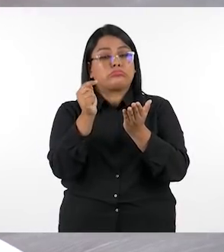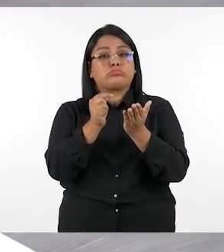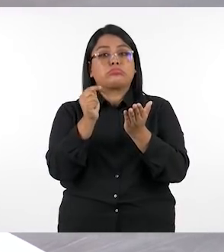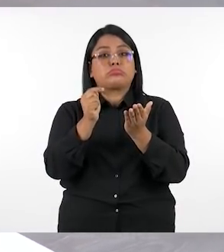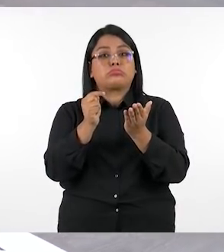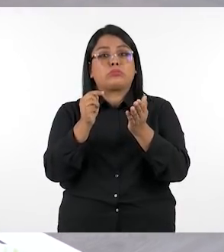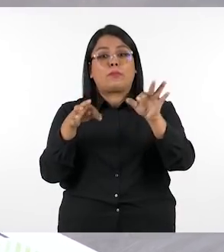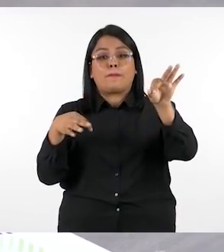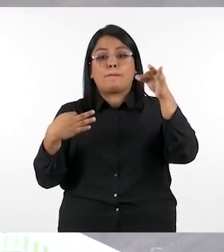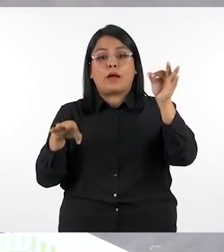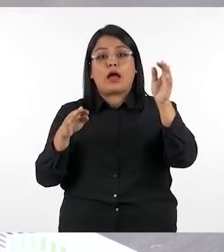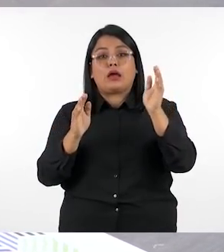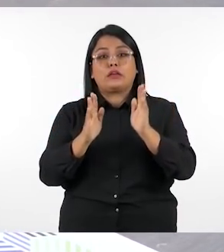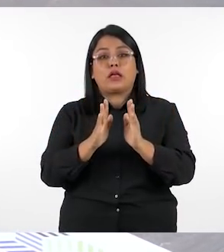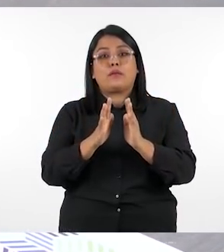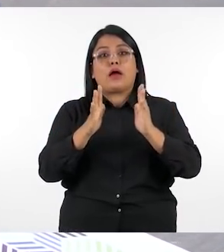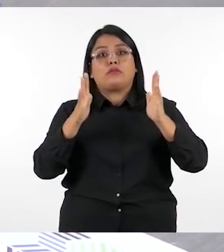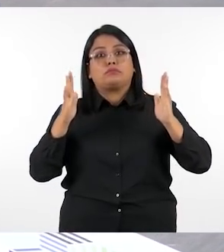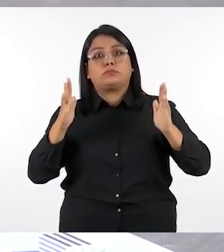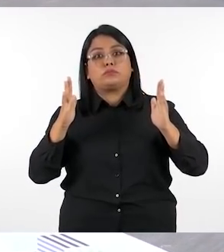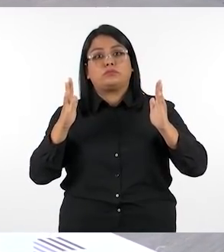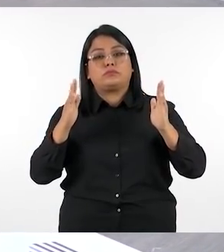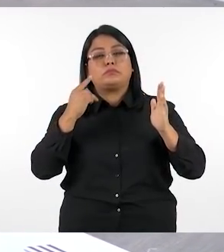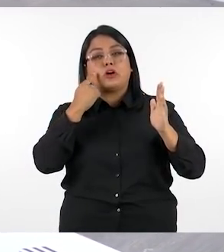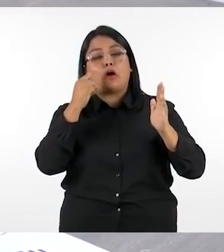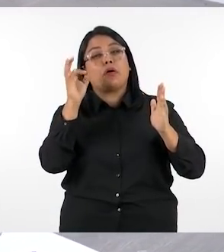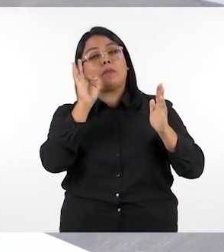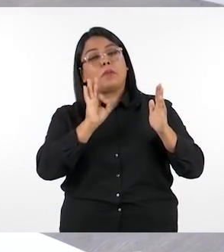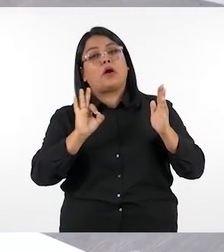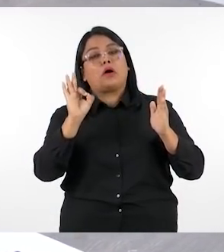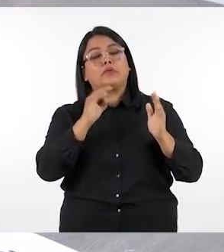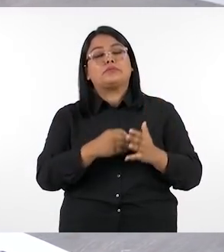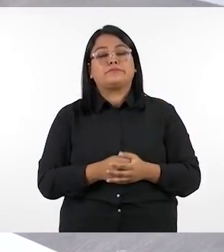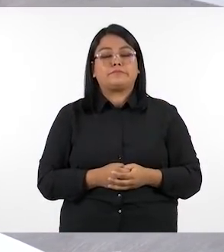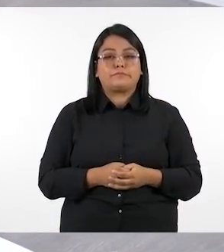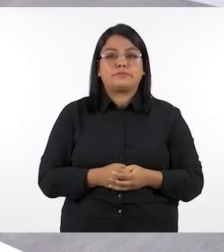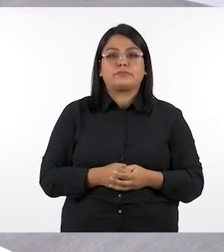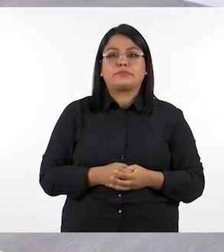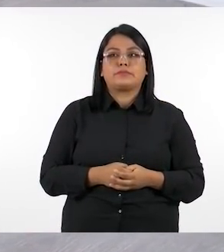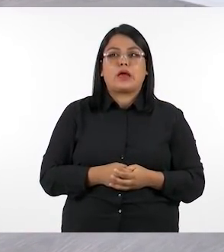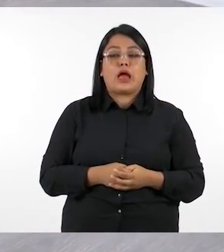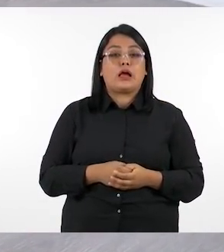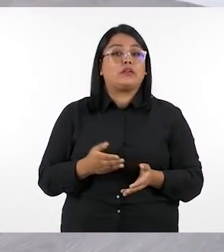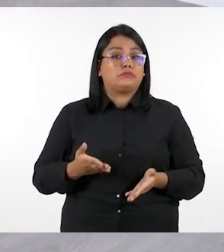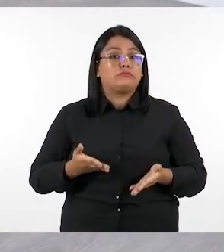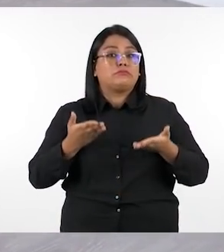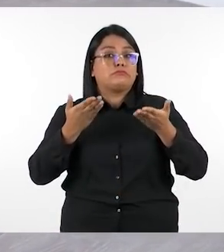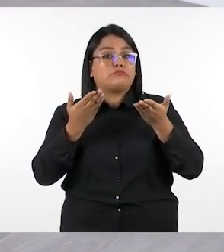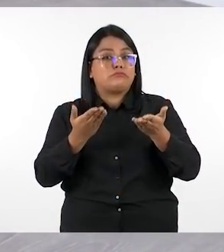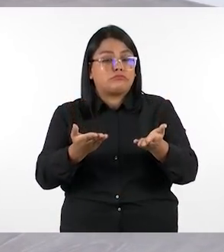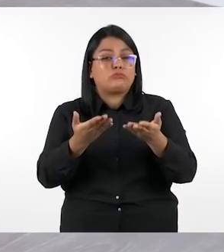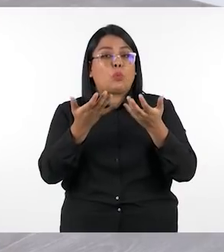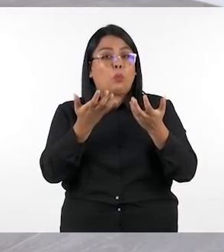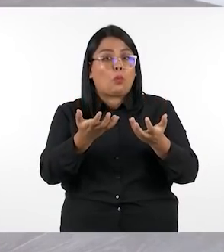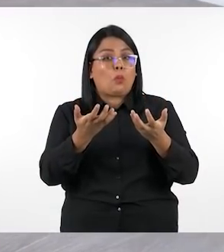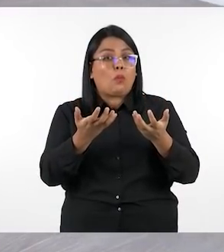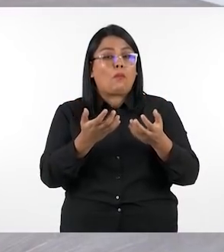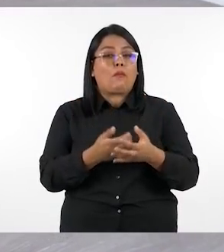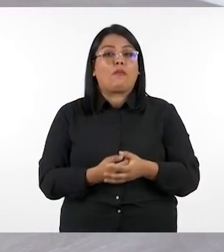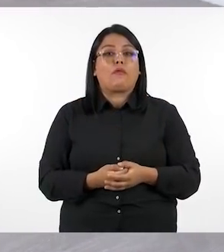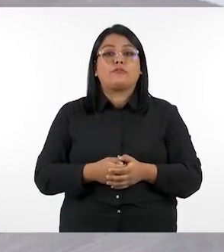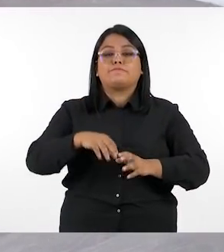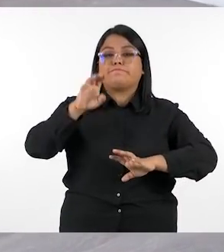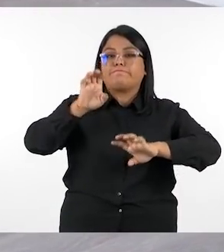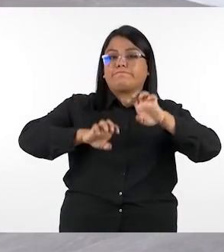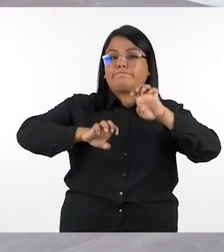se encuentra la página ampliada del libro de texto y algo que sé que les ha de ayudar a ustedes bastante son